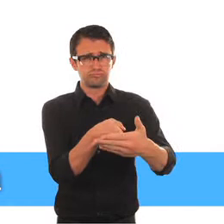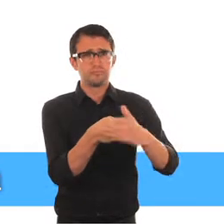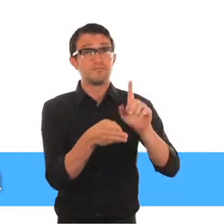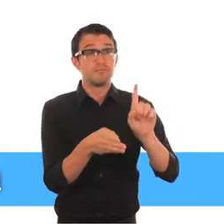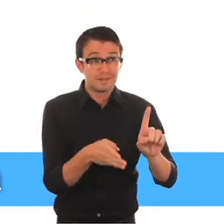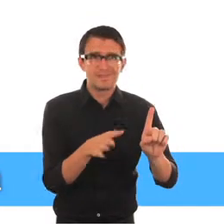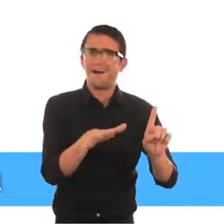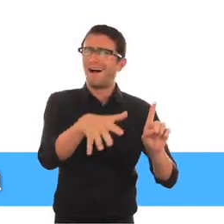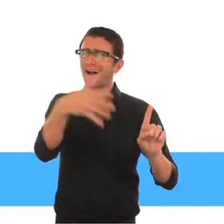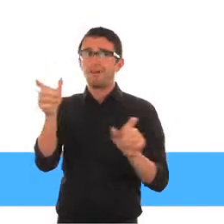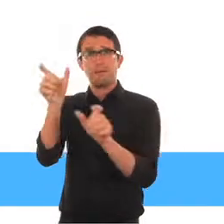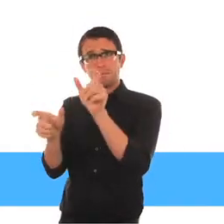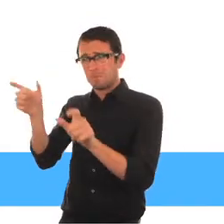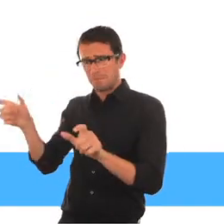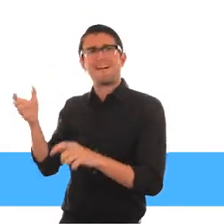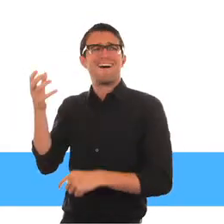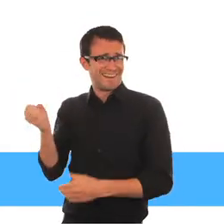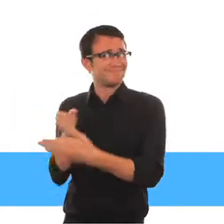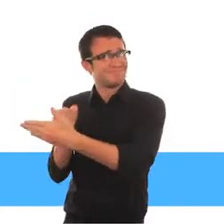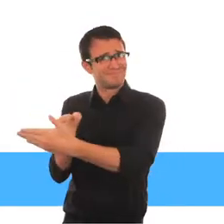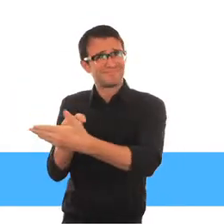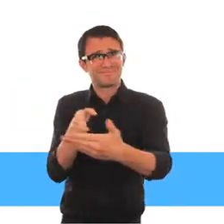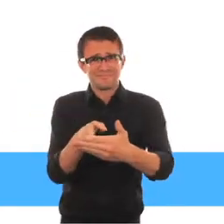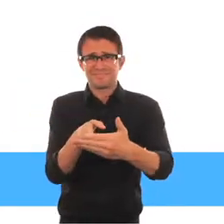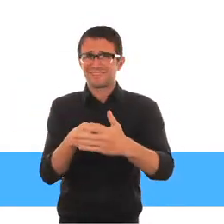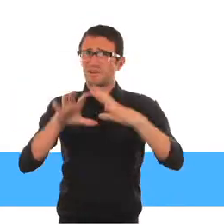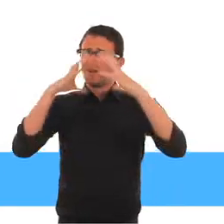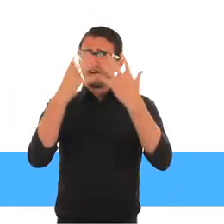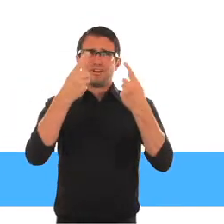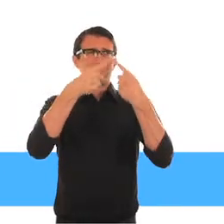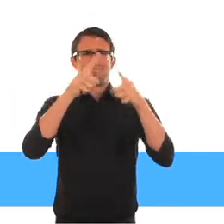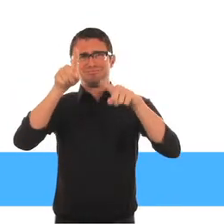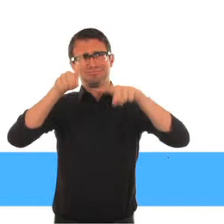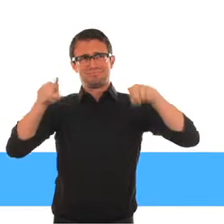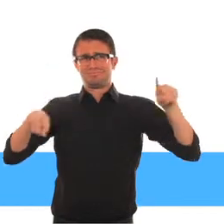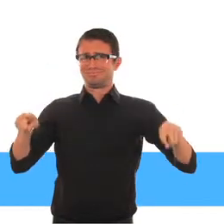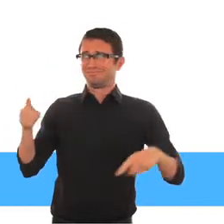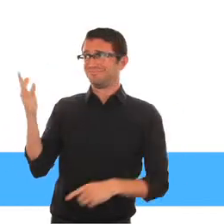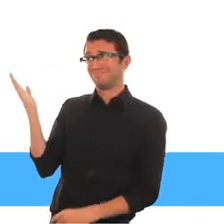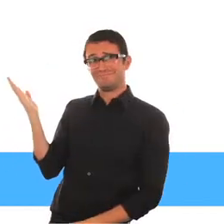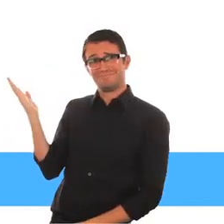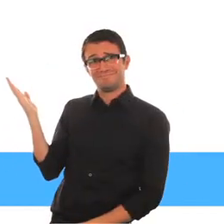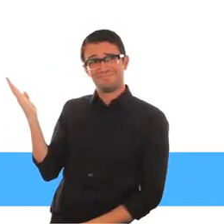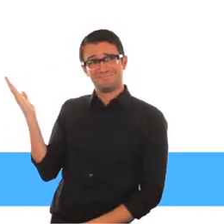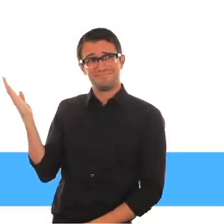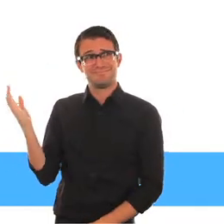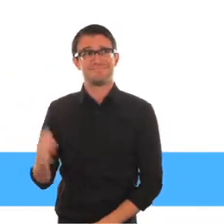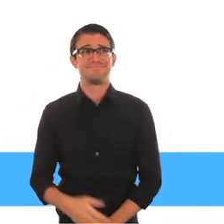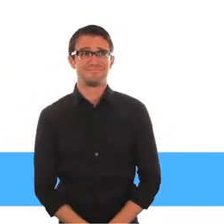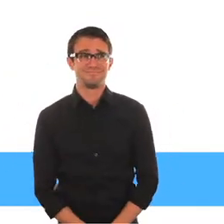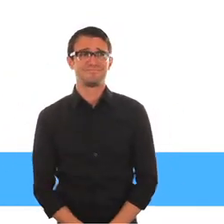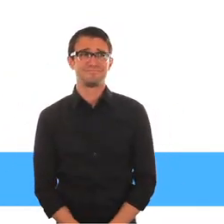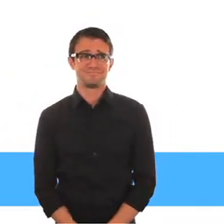padecen condiciones discapacitantes en una sociedad que no está preparada para la diversidad. El ambiente en el que vivimos puede permitirnos